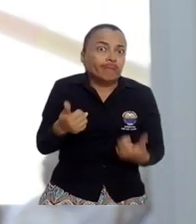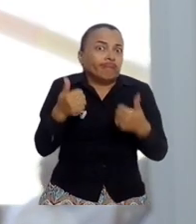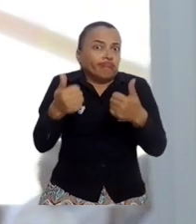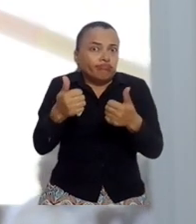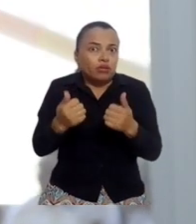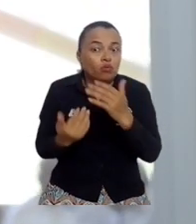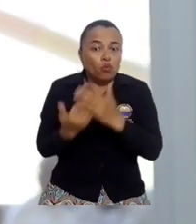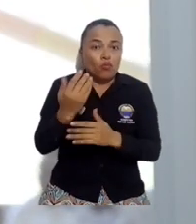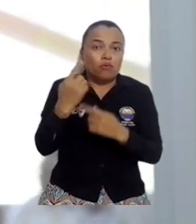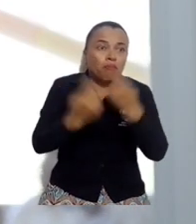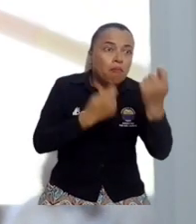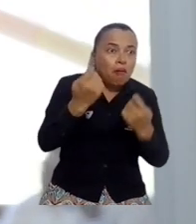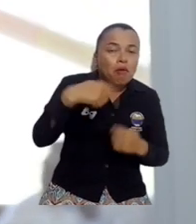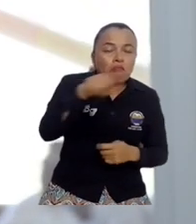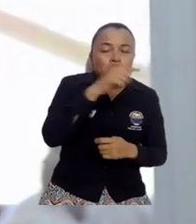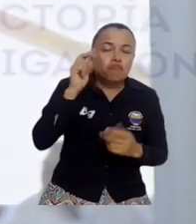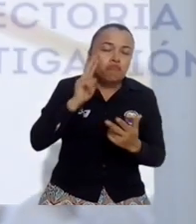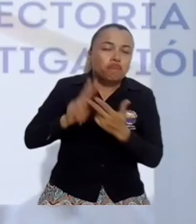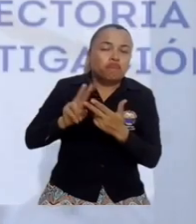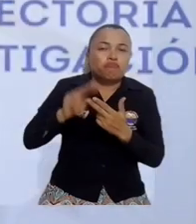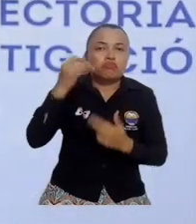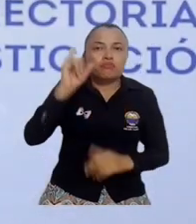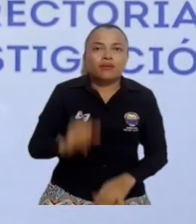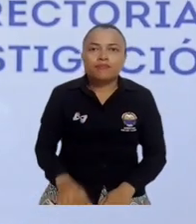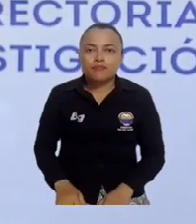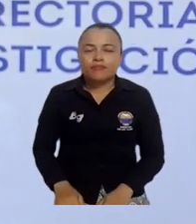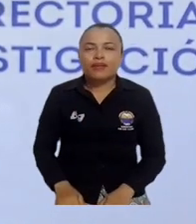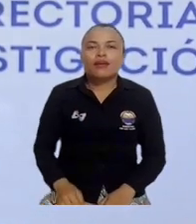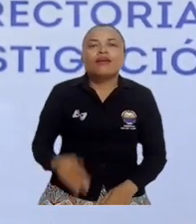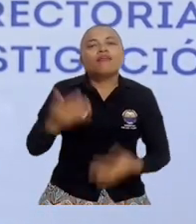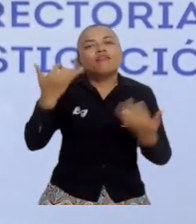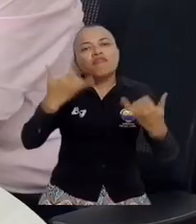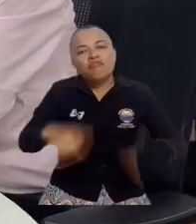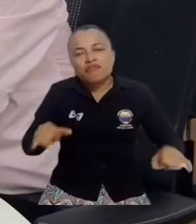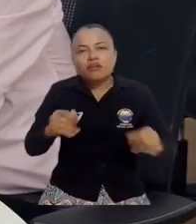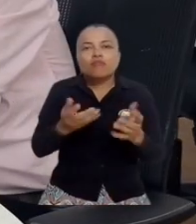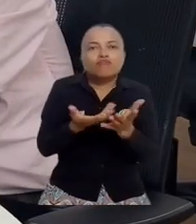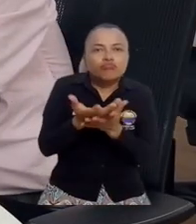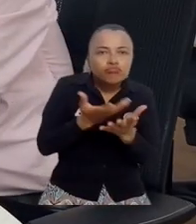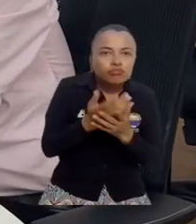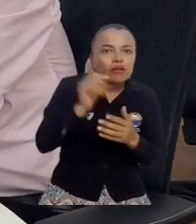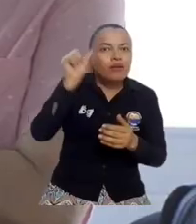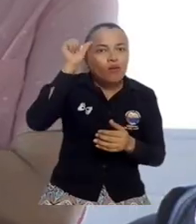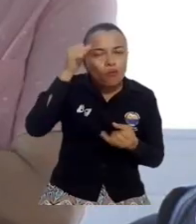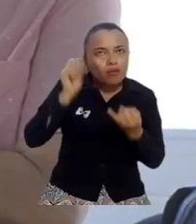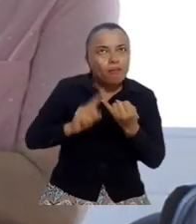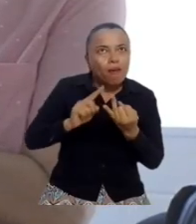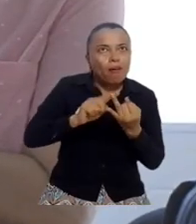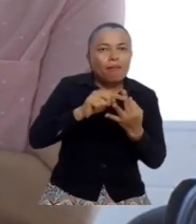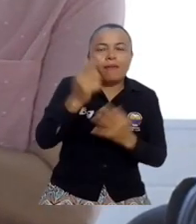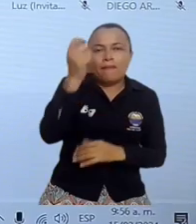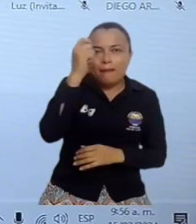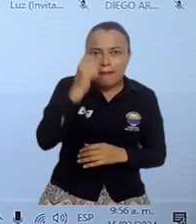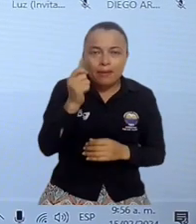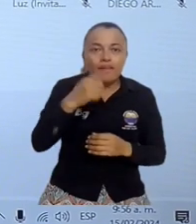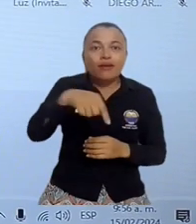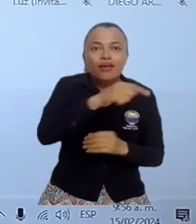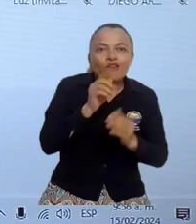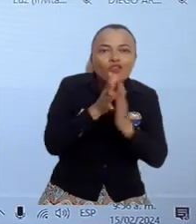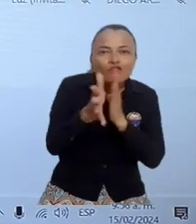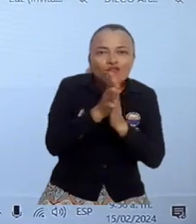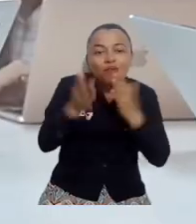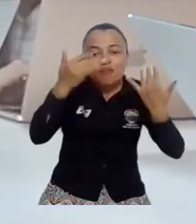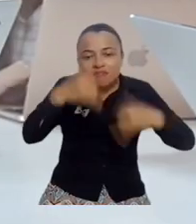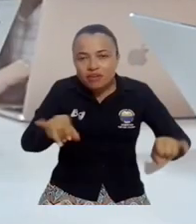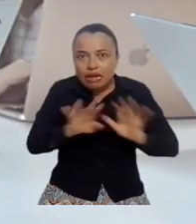credibilidad ante nuevos mercados. Las sesiones finalizaron con retroalimentación y sugerencias para la presentación de los últimos